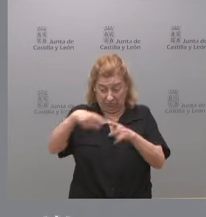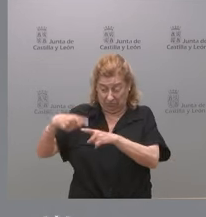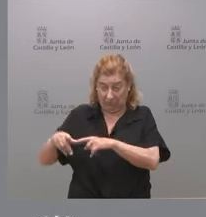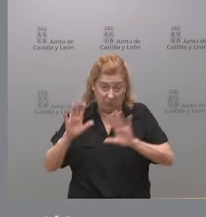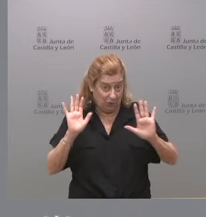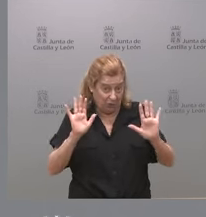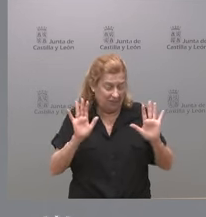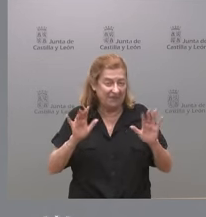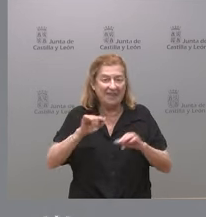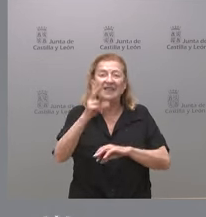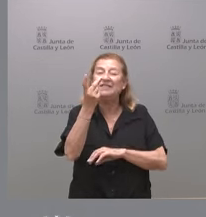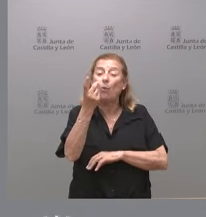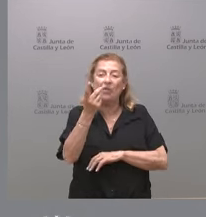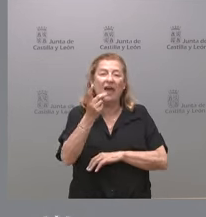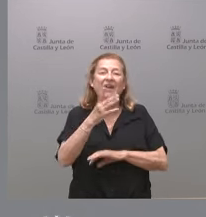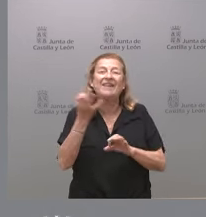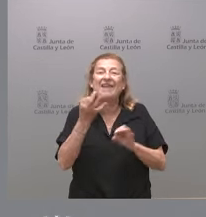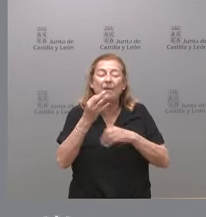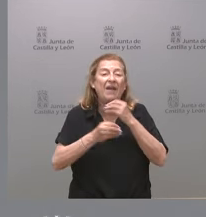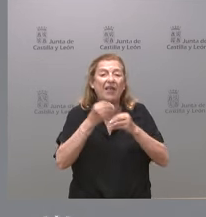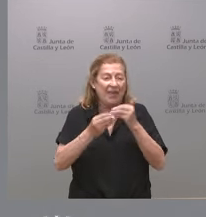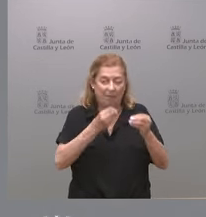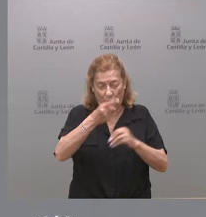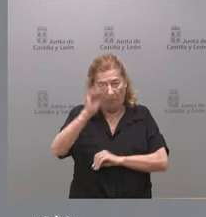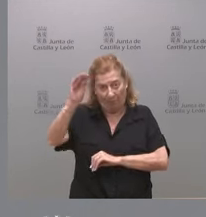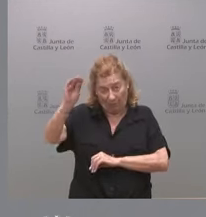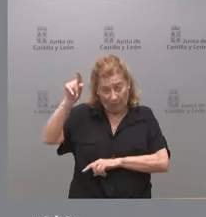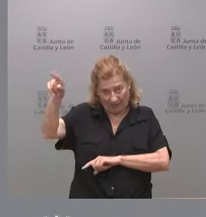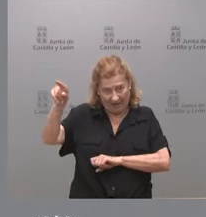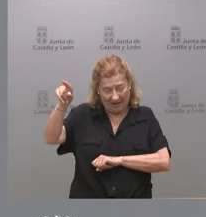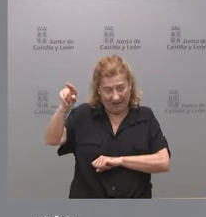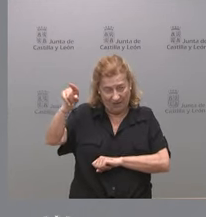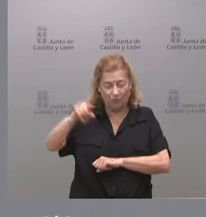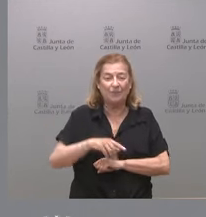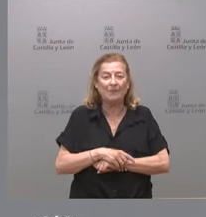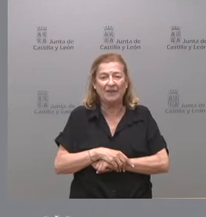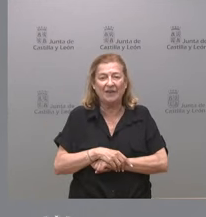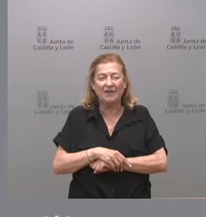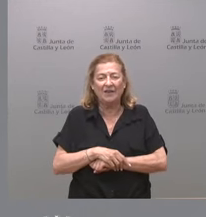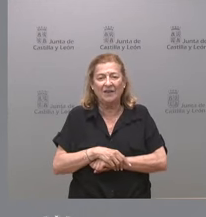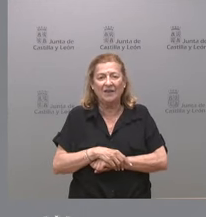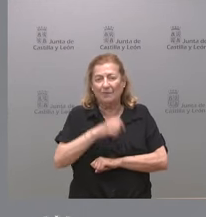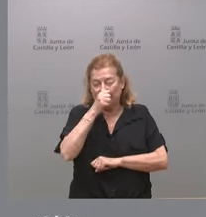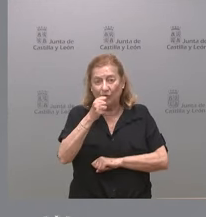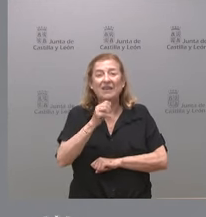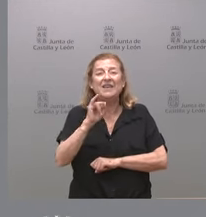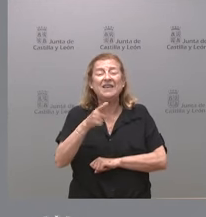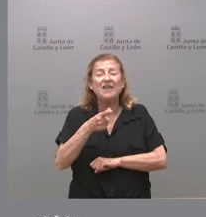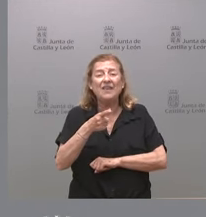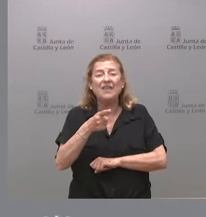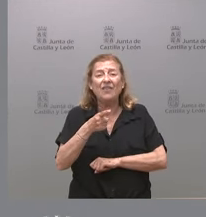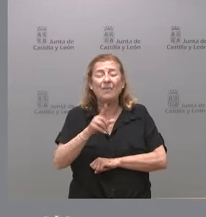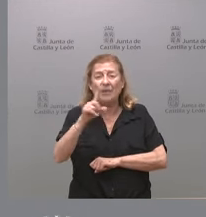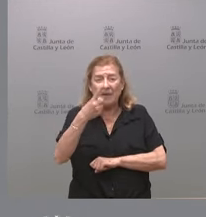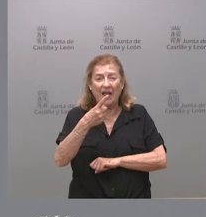tanto esta segunda pregunta de qué van a hacer es mejor que se la pregunte al PSOE y la